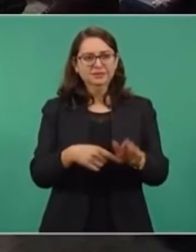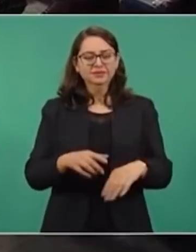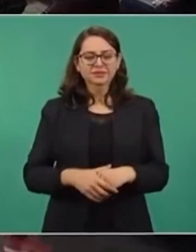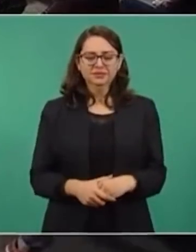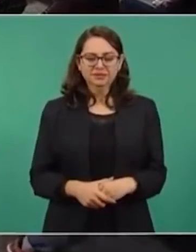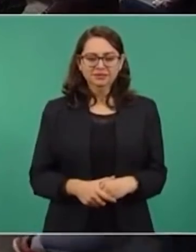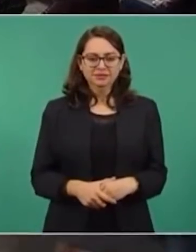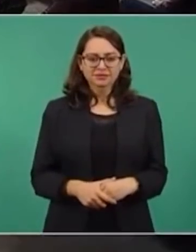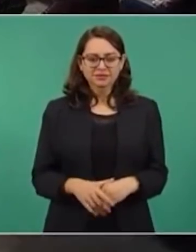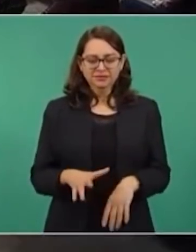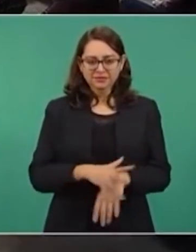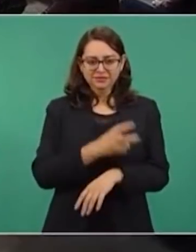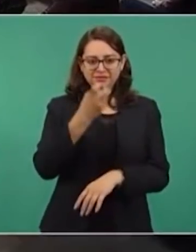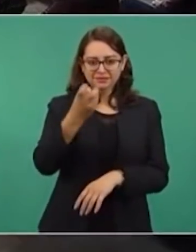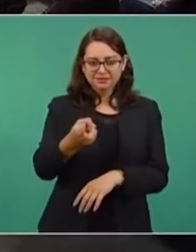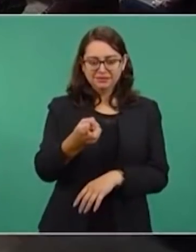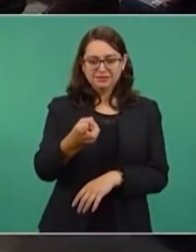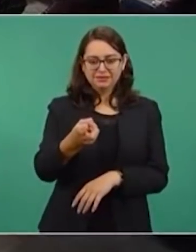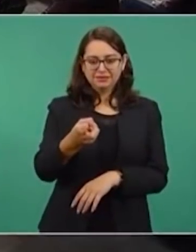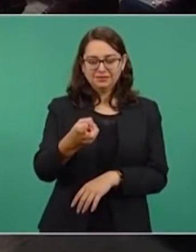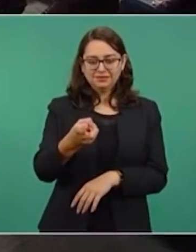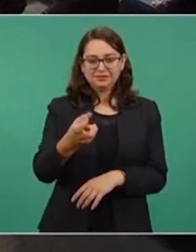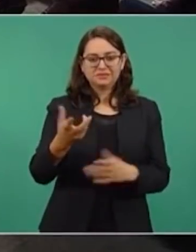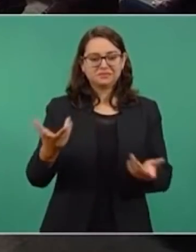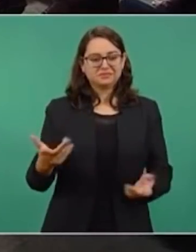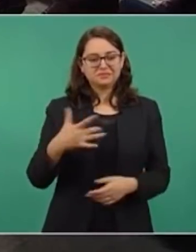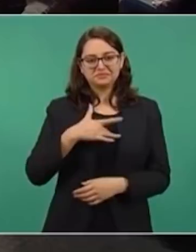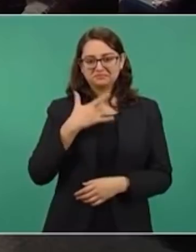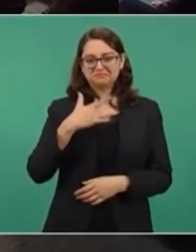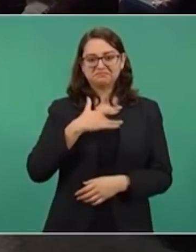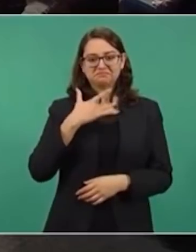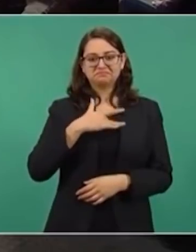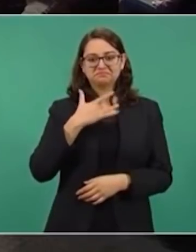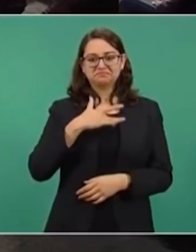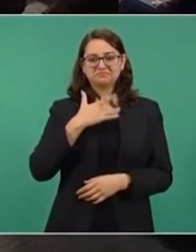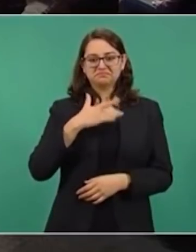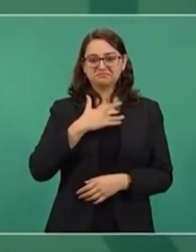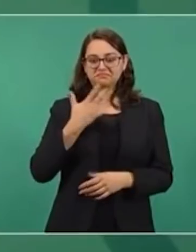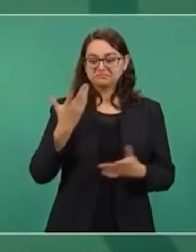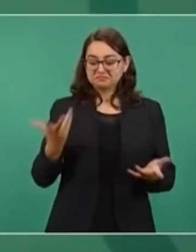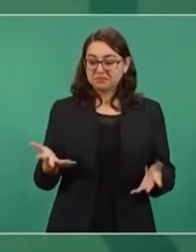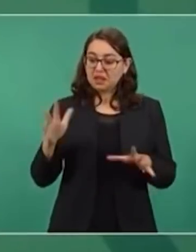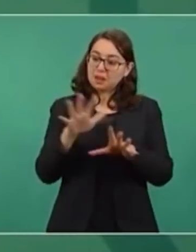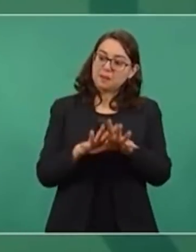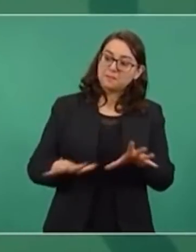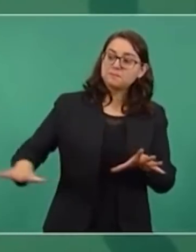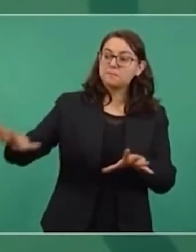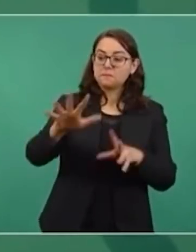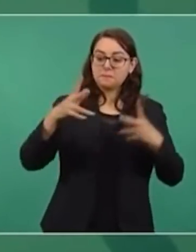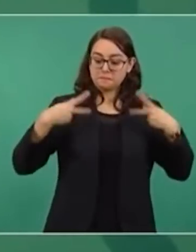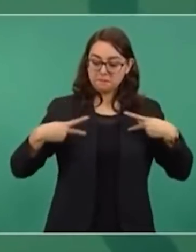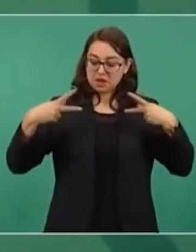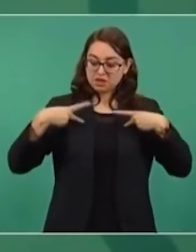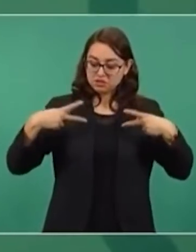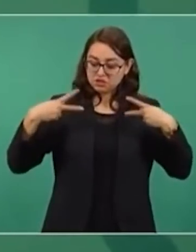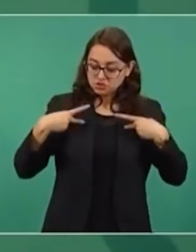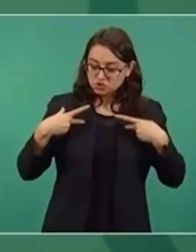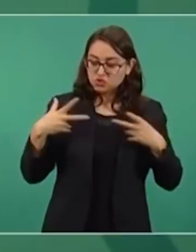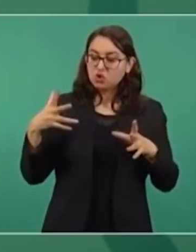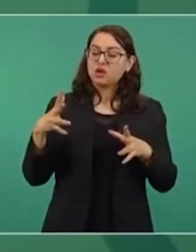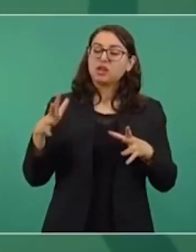Por eso, si el pueblo lo decide, si el creador lo permite, la ciencia, la naturaleza,